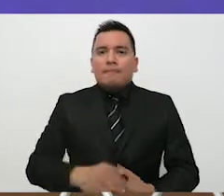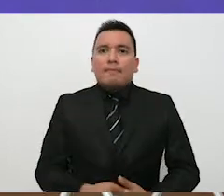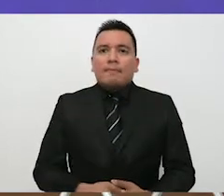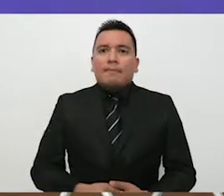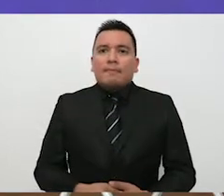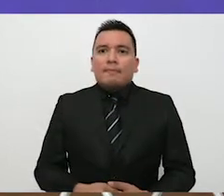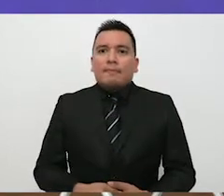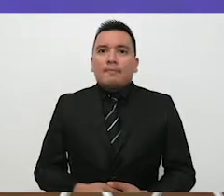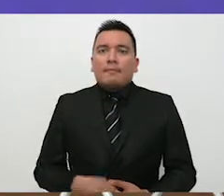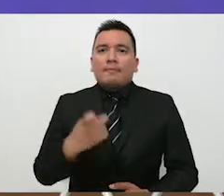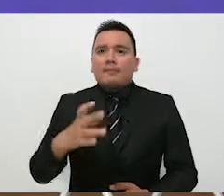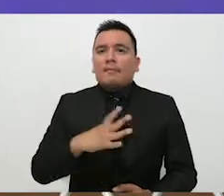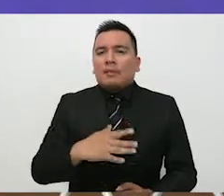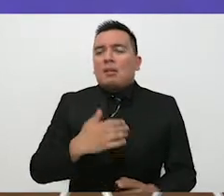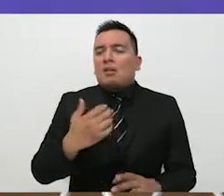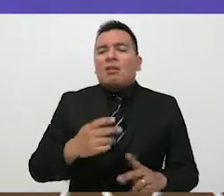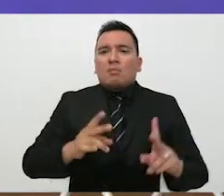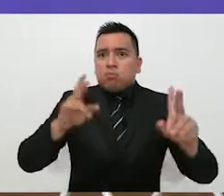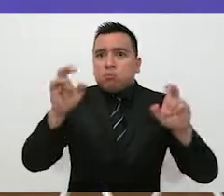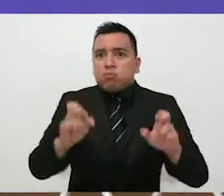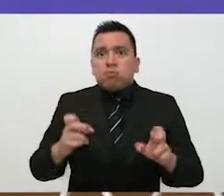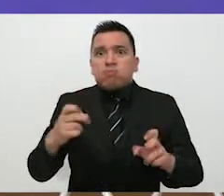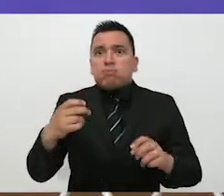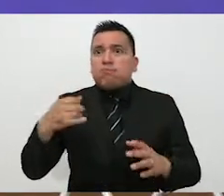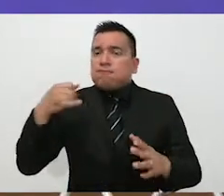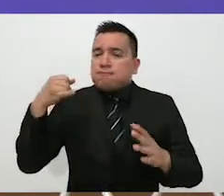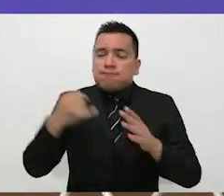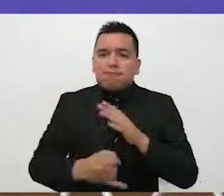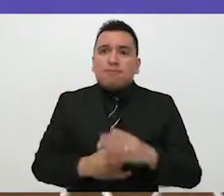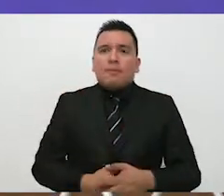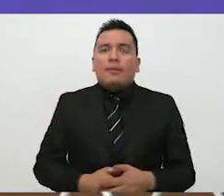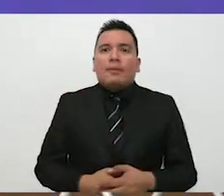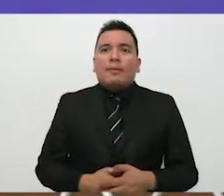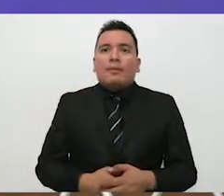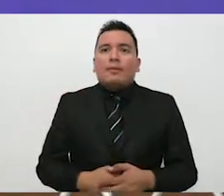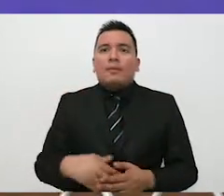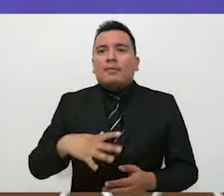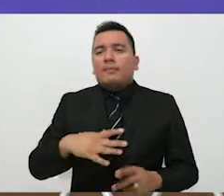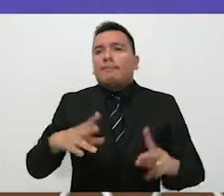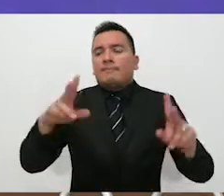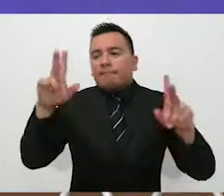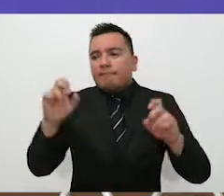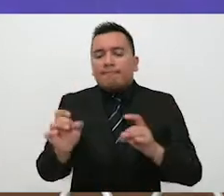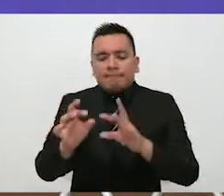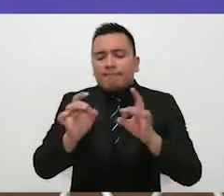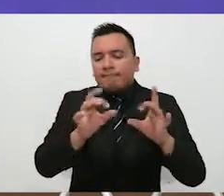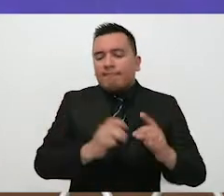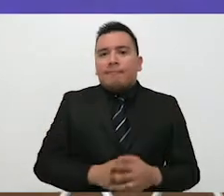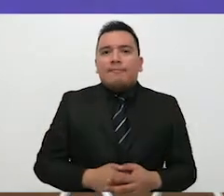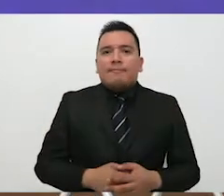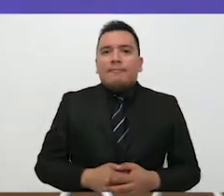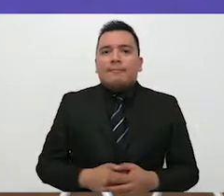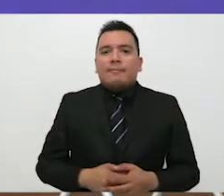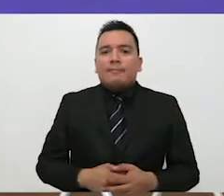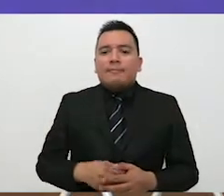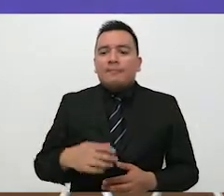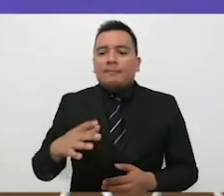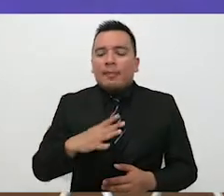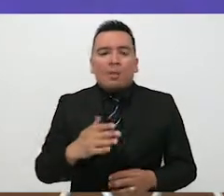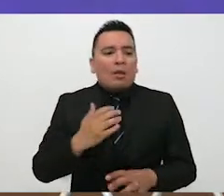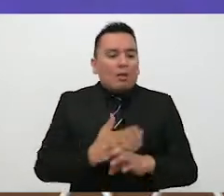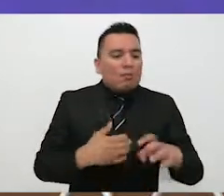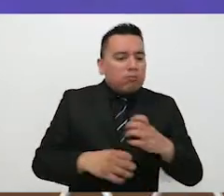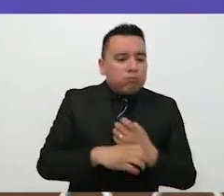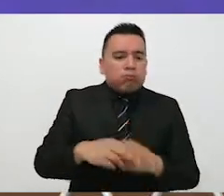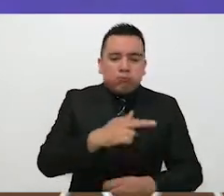son ejercicios muy completos porque ellos se habla de problemáticas vigentes, con alternativas de solución vigentes,